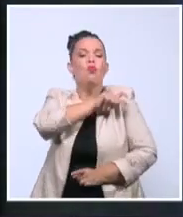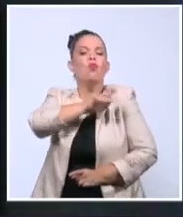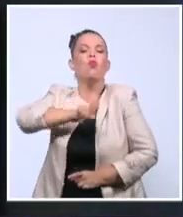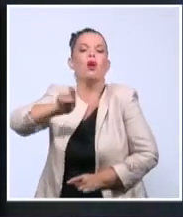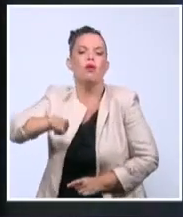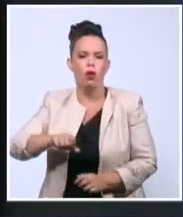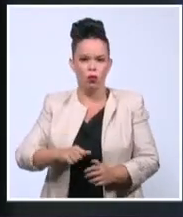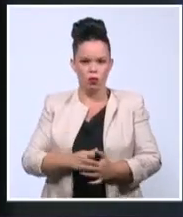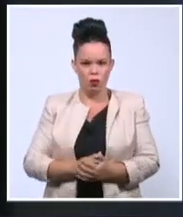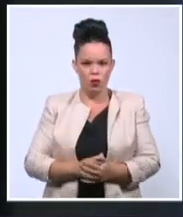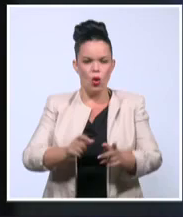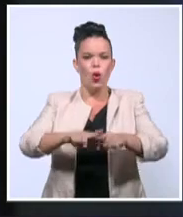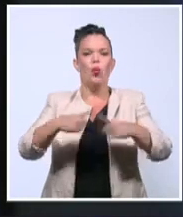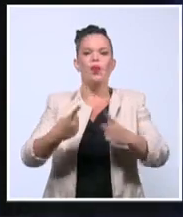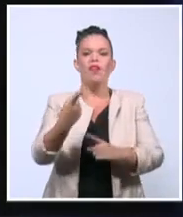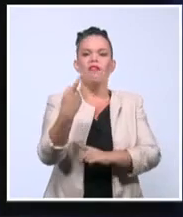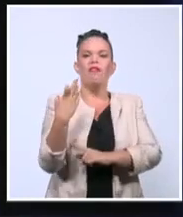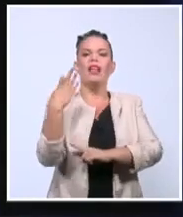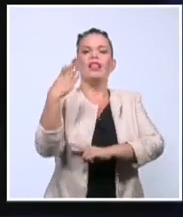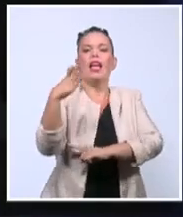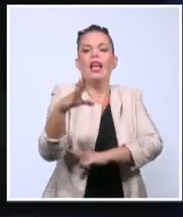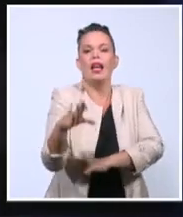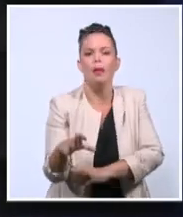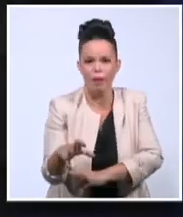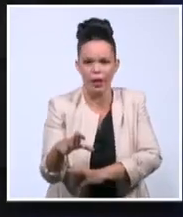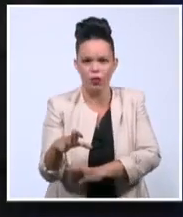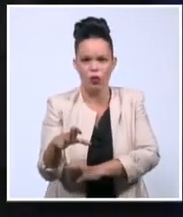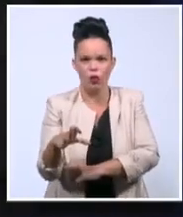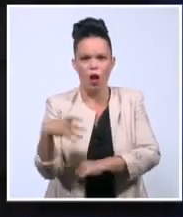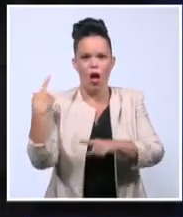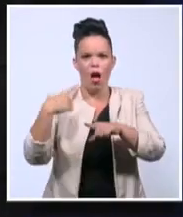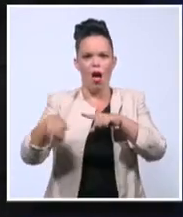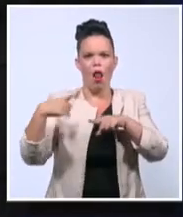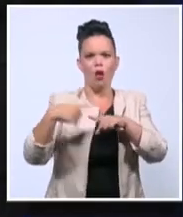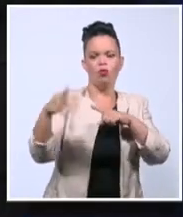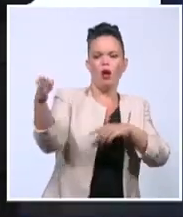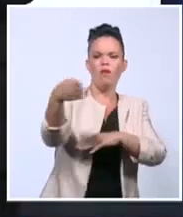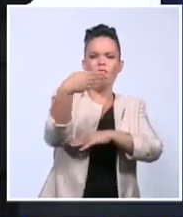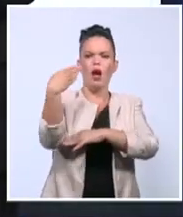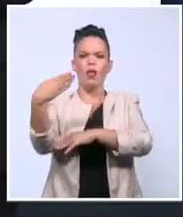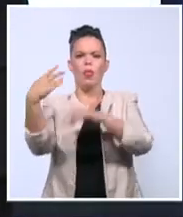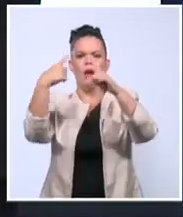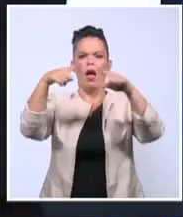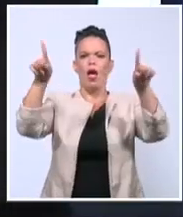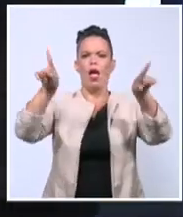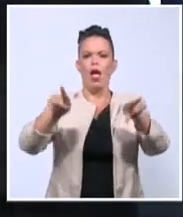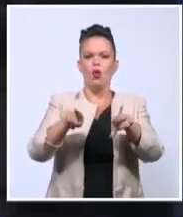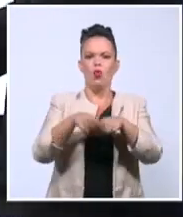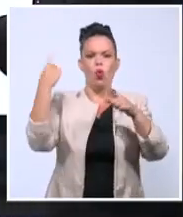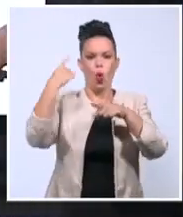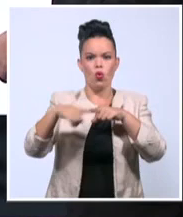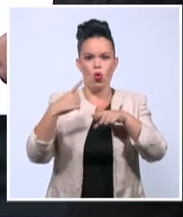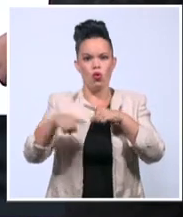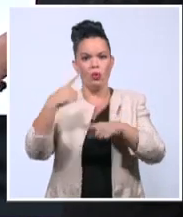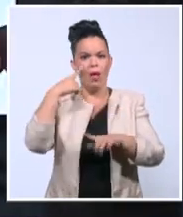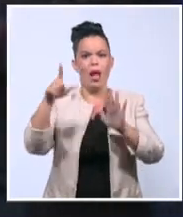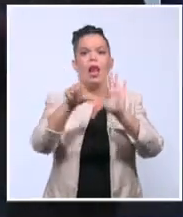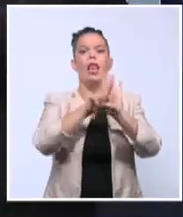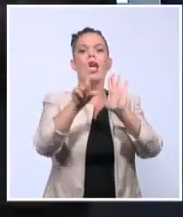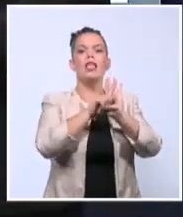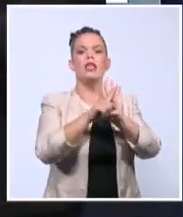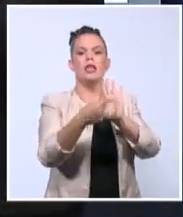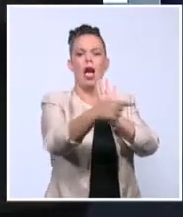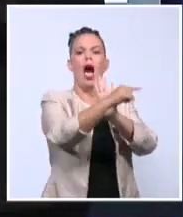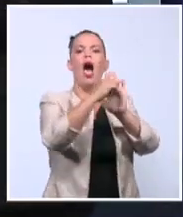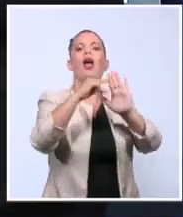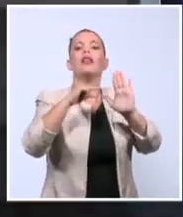patria existe como figura penal, como delito, se los muestro, usted puede buscarlo también en el código penal. Aquí está el artículo,